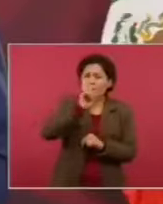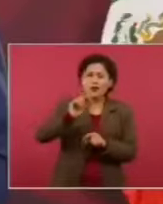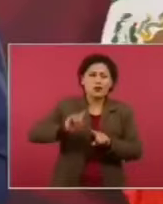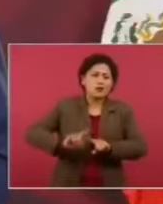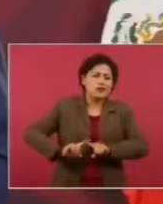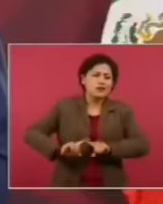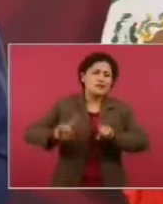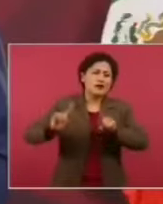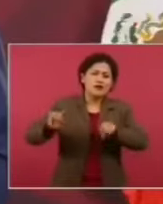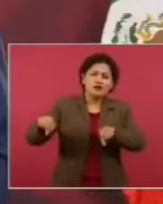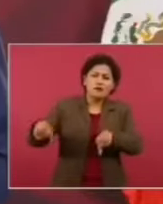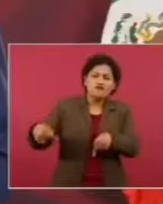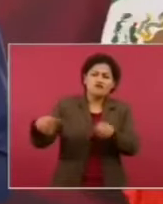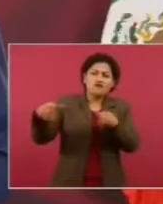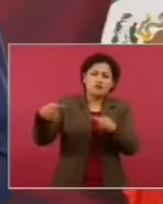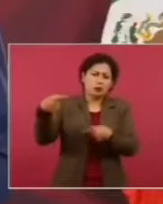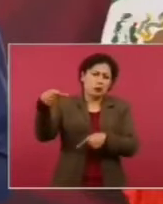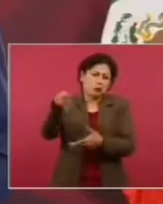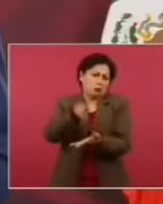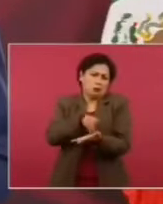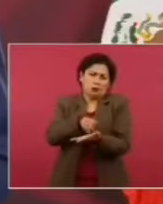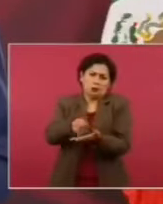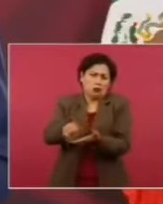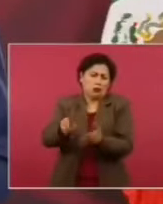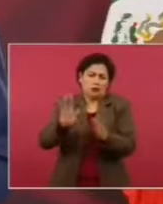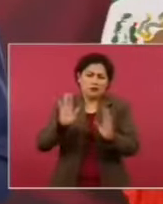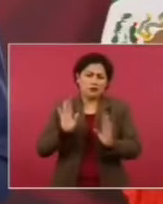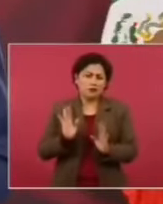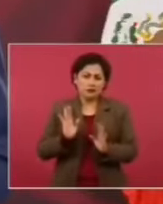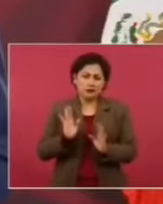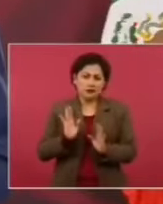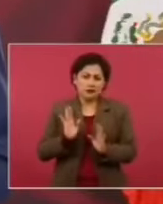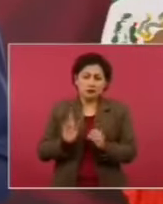No hay ningún problema tampoco,